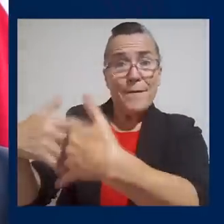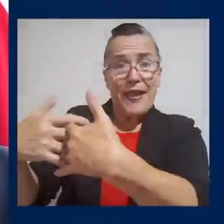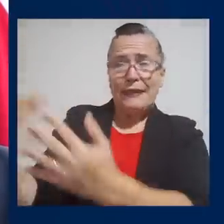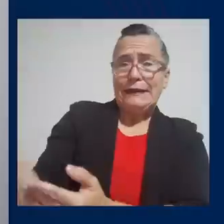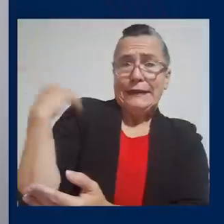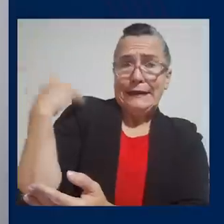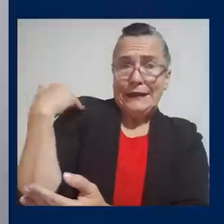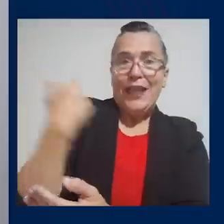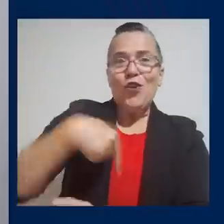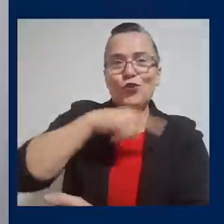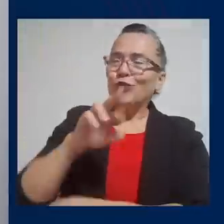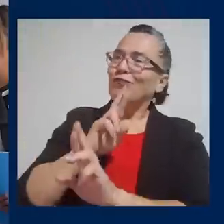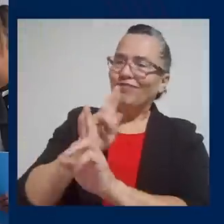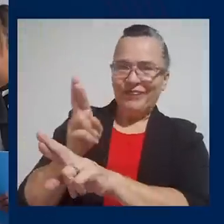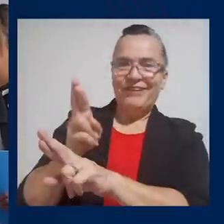están diciendo.